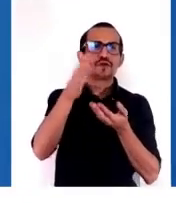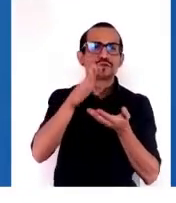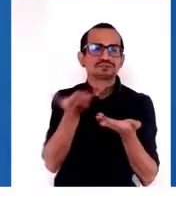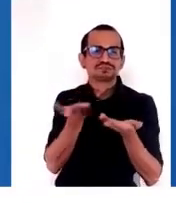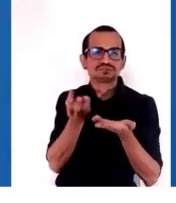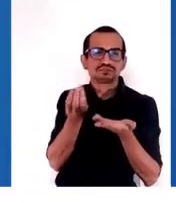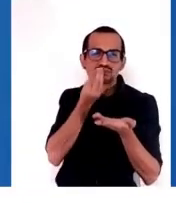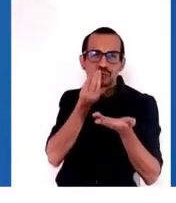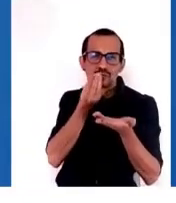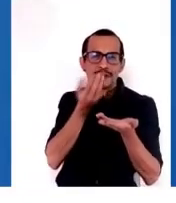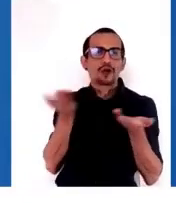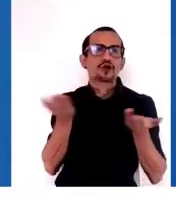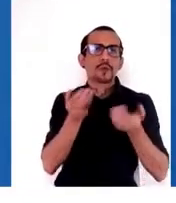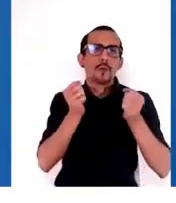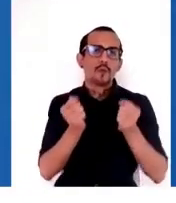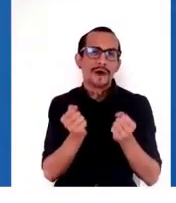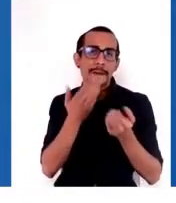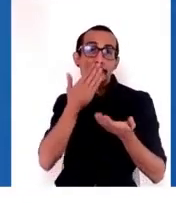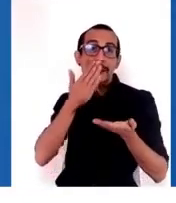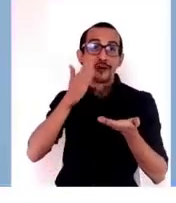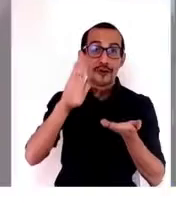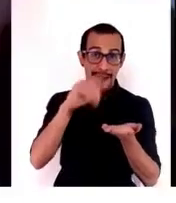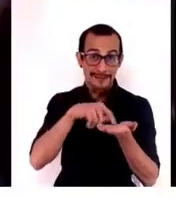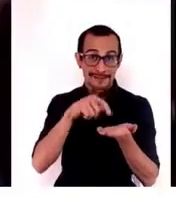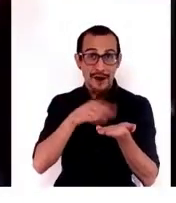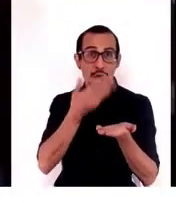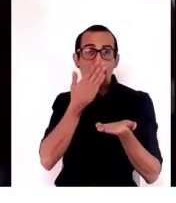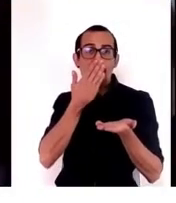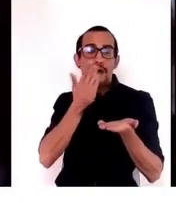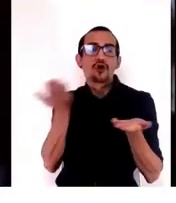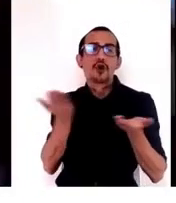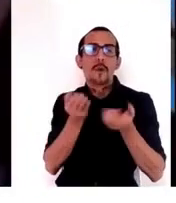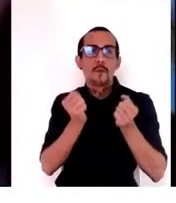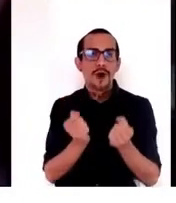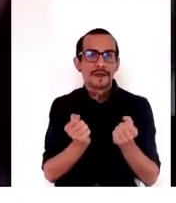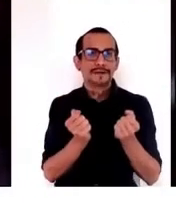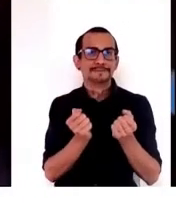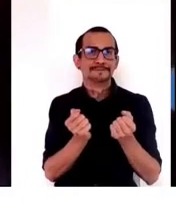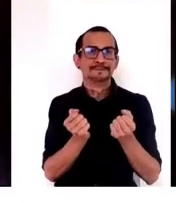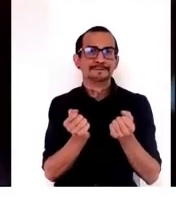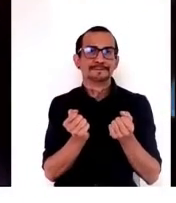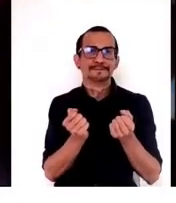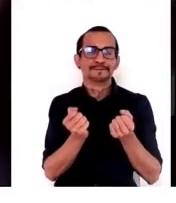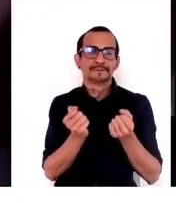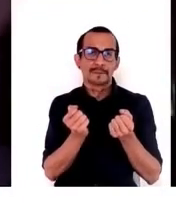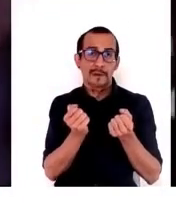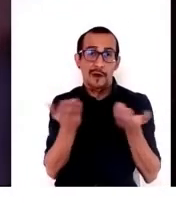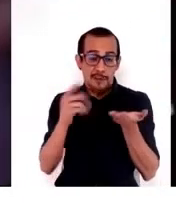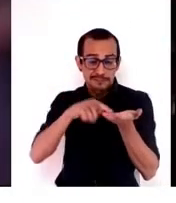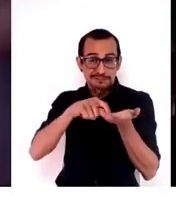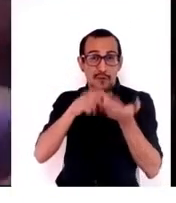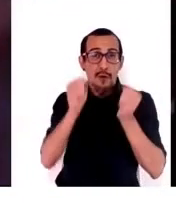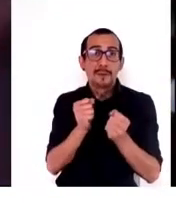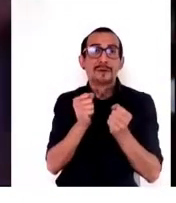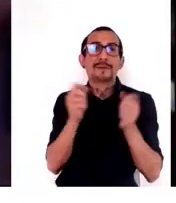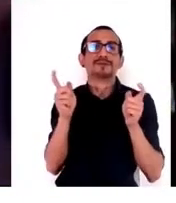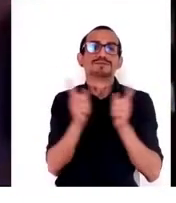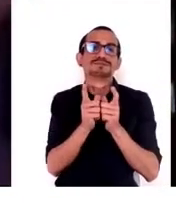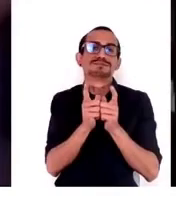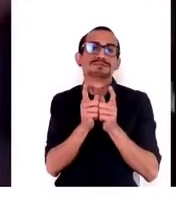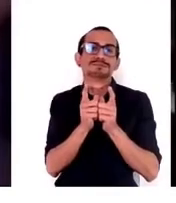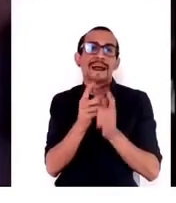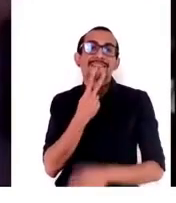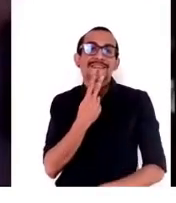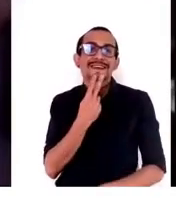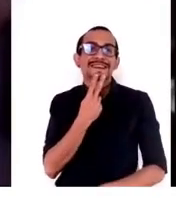puede ser mejorar, cómo puede ser en efecto, cómo vamos a vivir, a